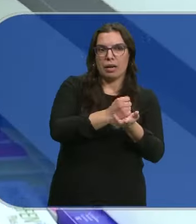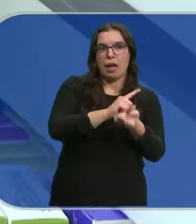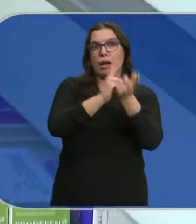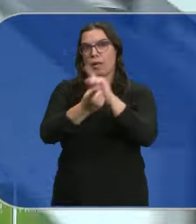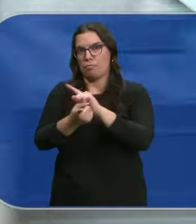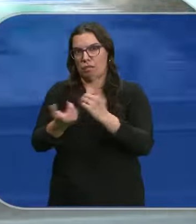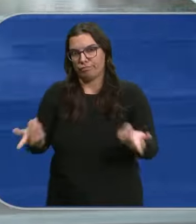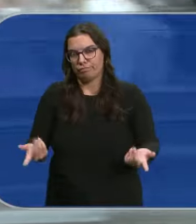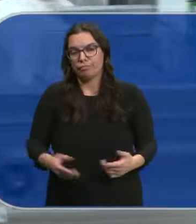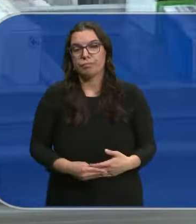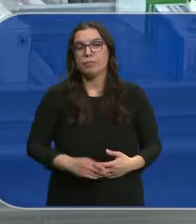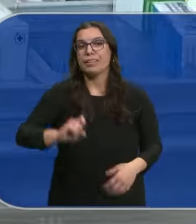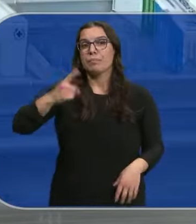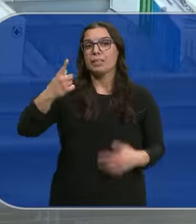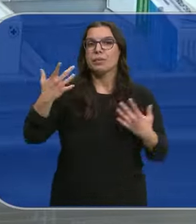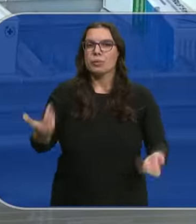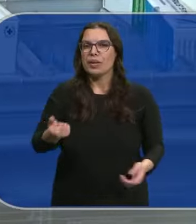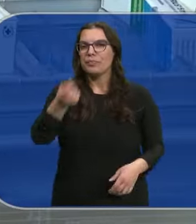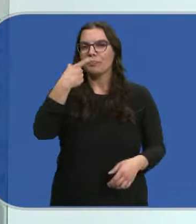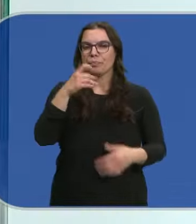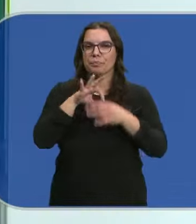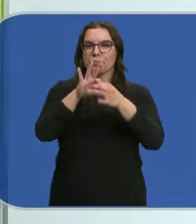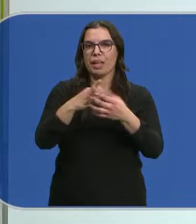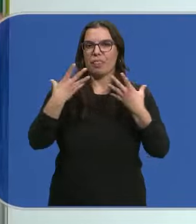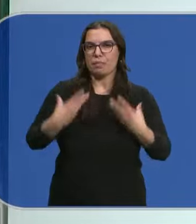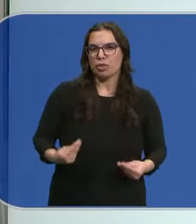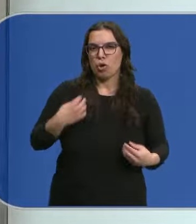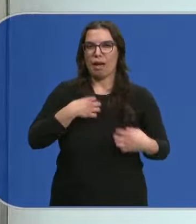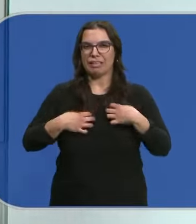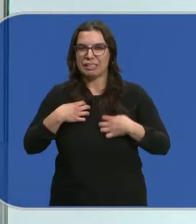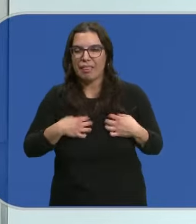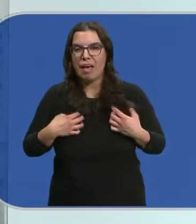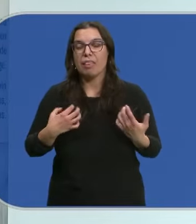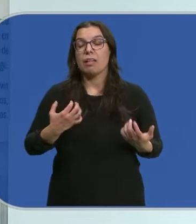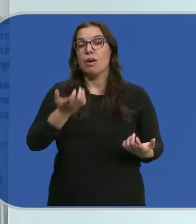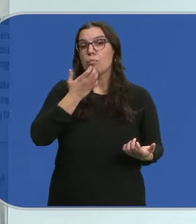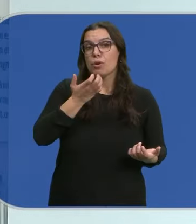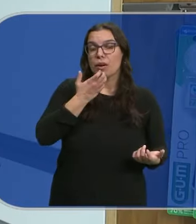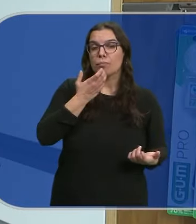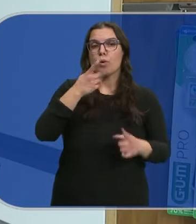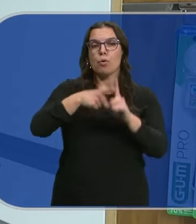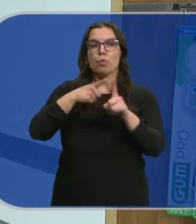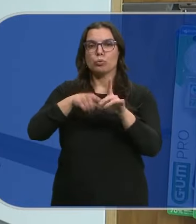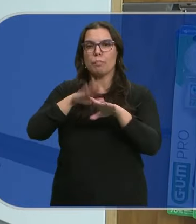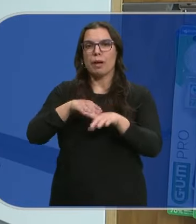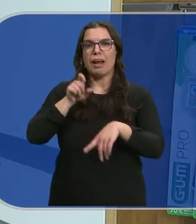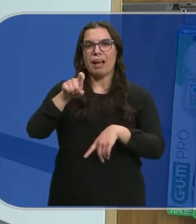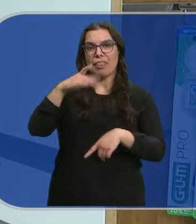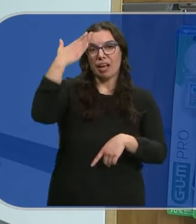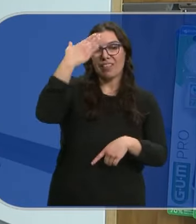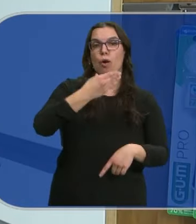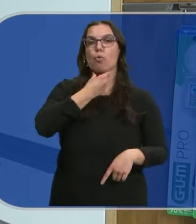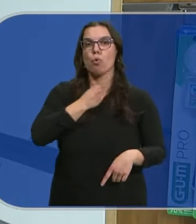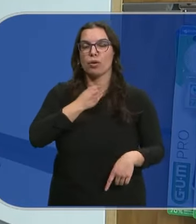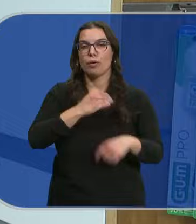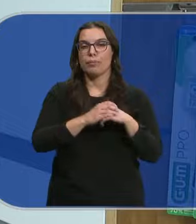Por genéricos Sobre todo ocurre Con los fármacos Relacionados con depresión Ansiedad O los que se utilizan Para el tratamiento De cáncer de cabeza Y de